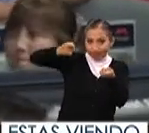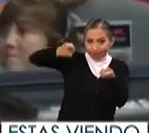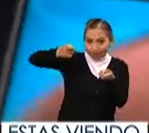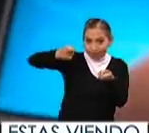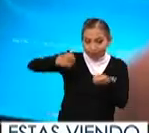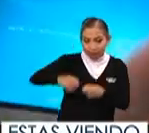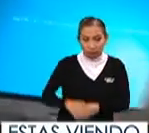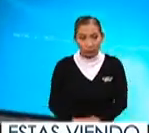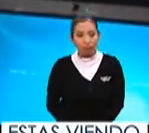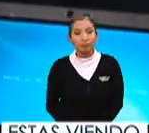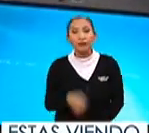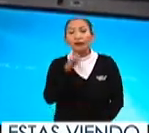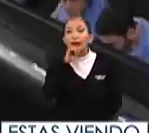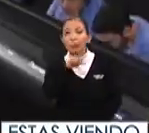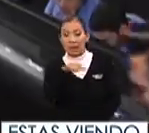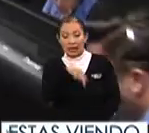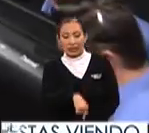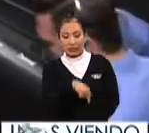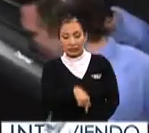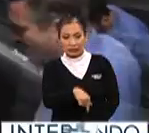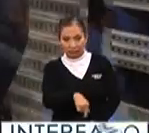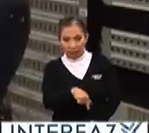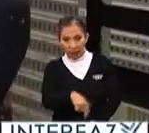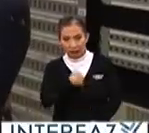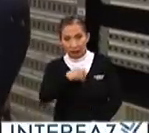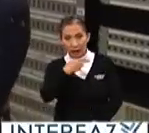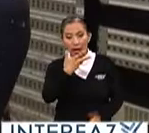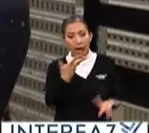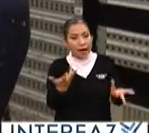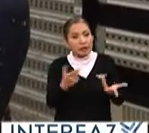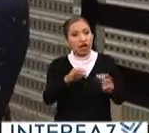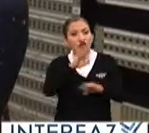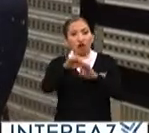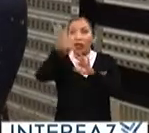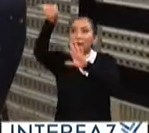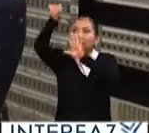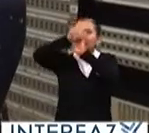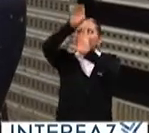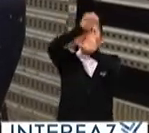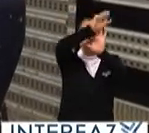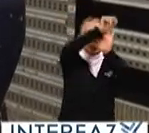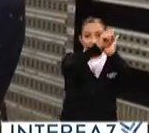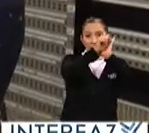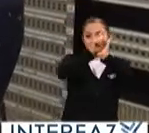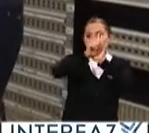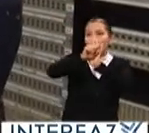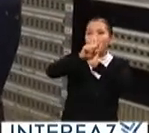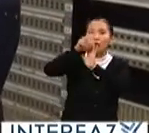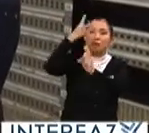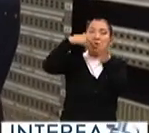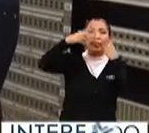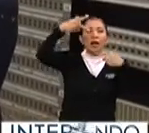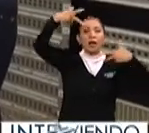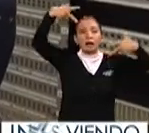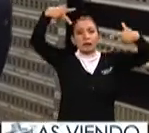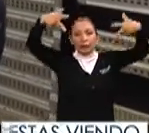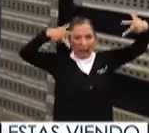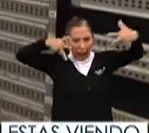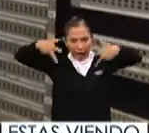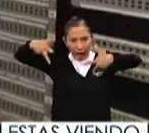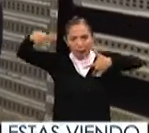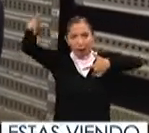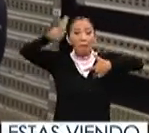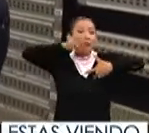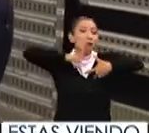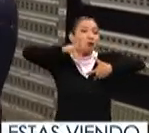también aquí se manejan todas las señales que vienen de cámaras de